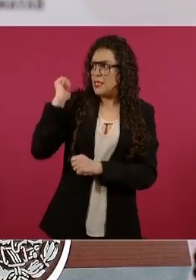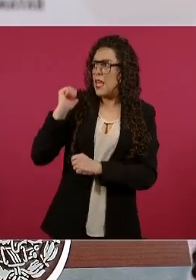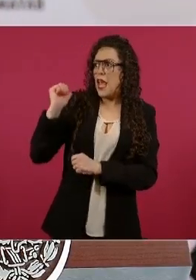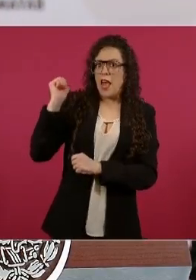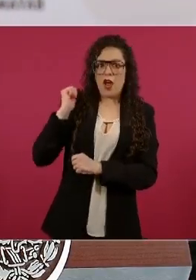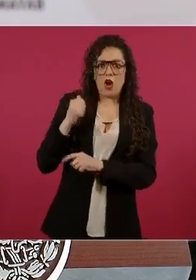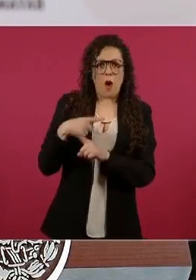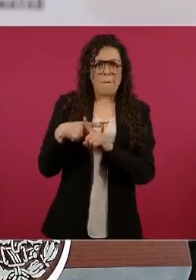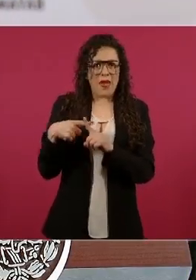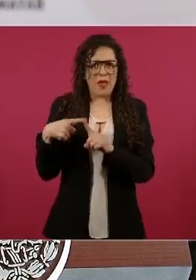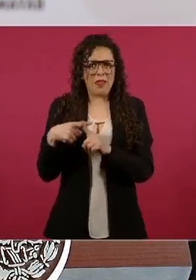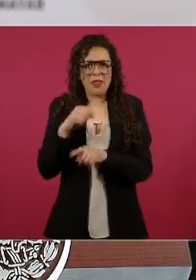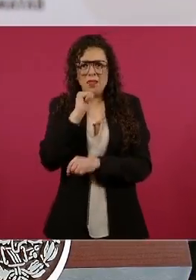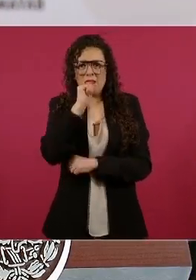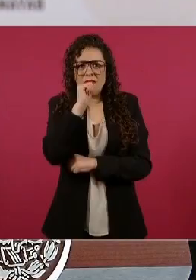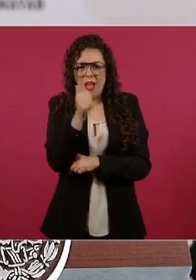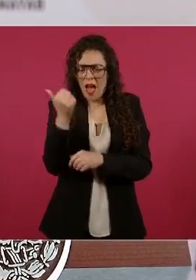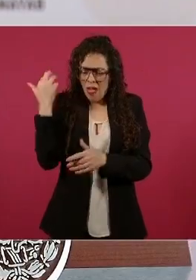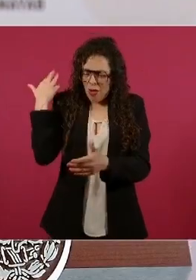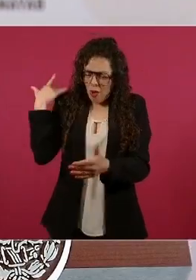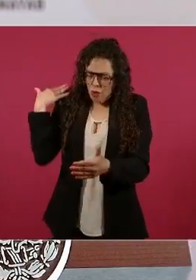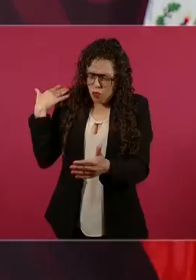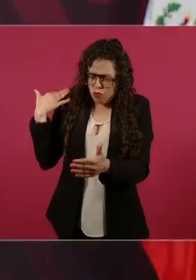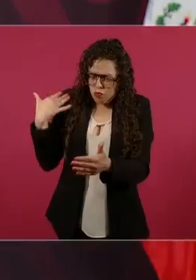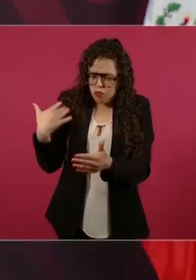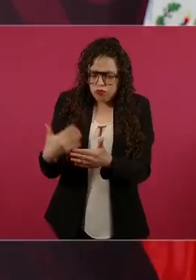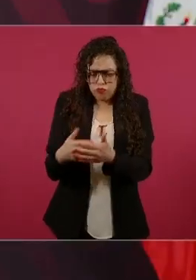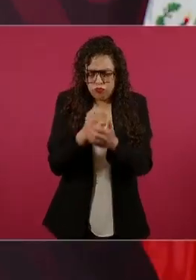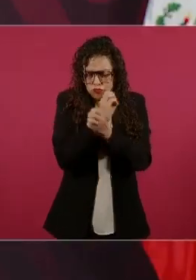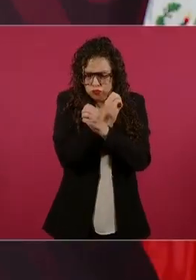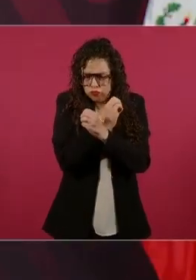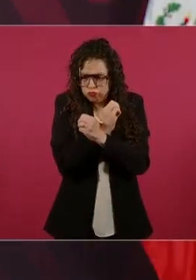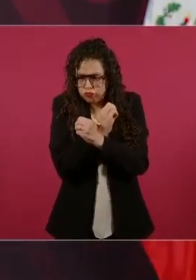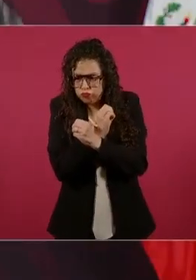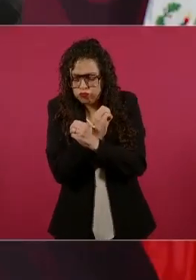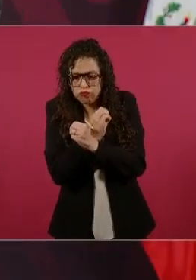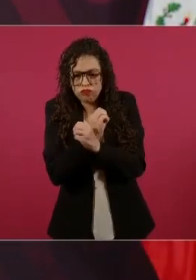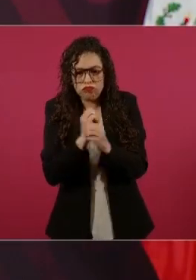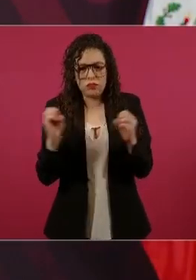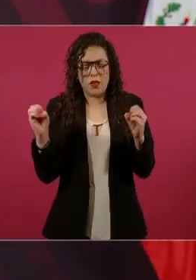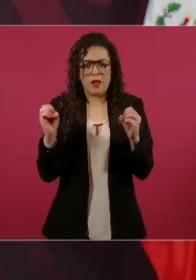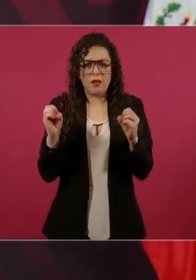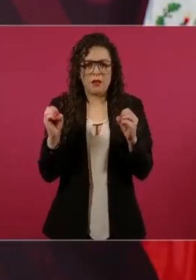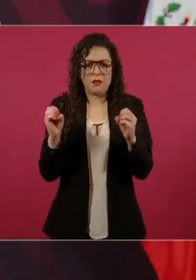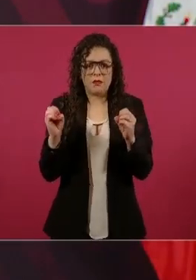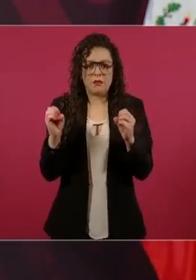del Banco de México como no sucedía en